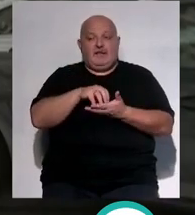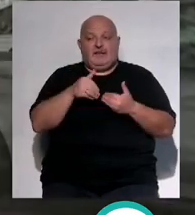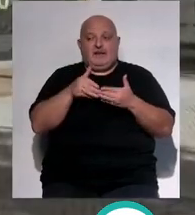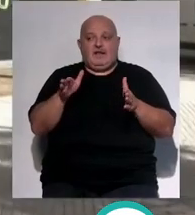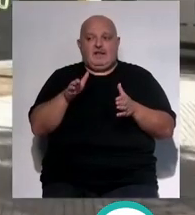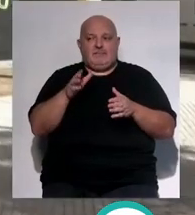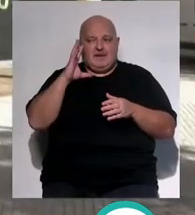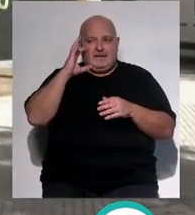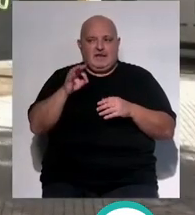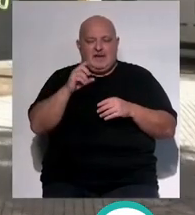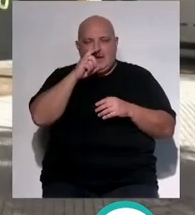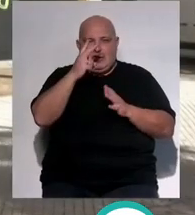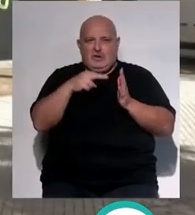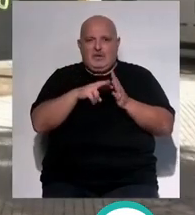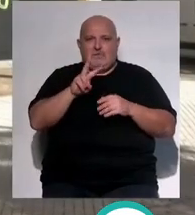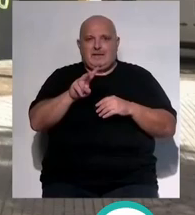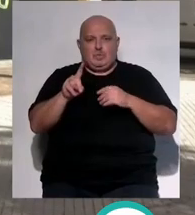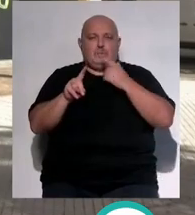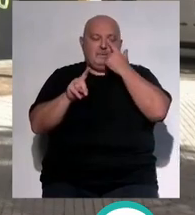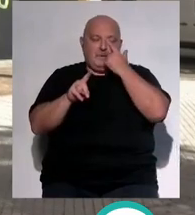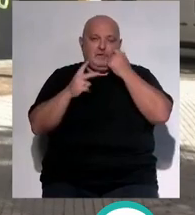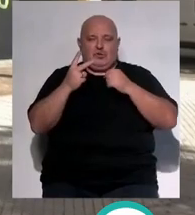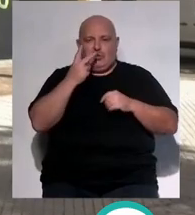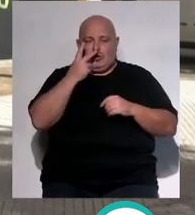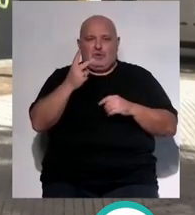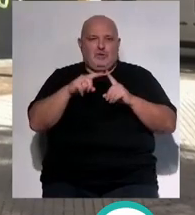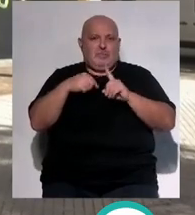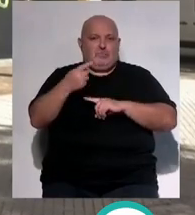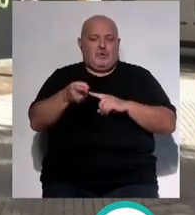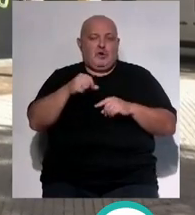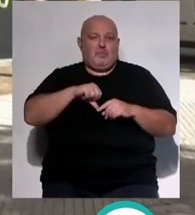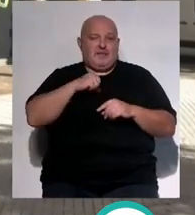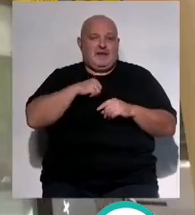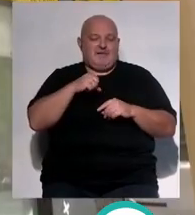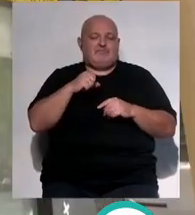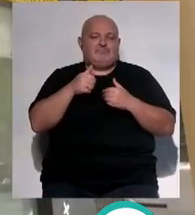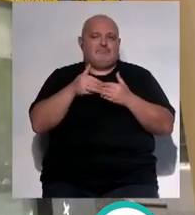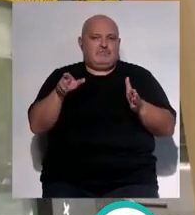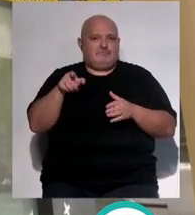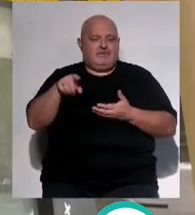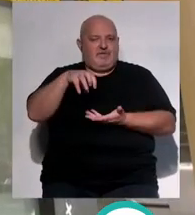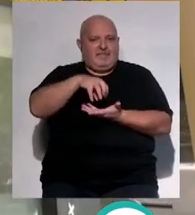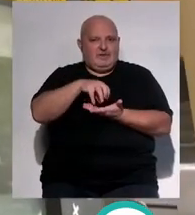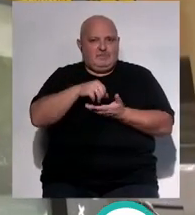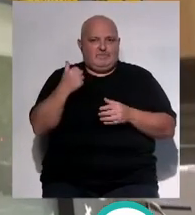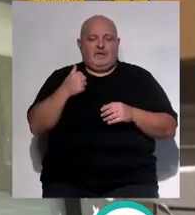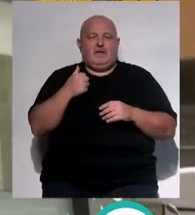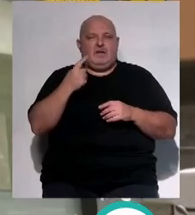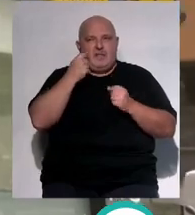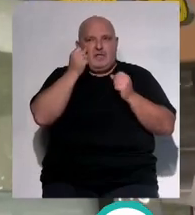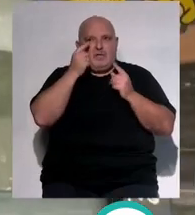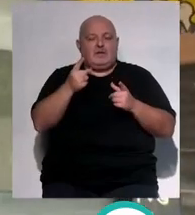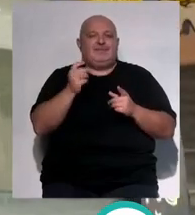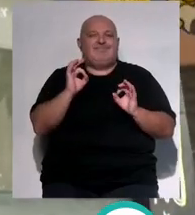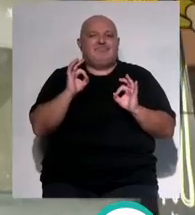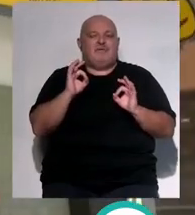abrió si no me equivoco en el año 2021 dos años después de la apertura del hospital se llevó a cabo esa apertura porque nos dimos cuenta